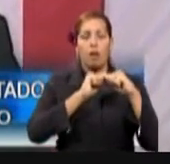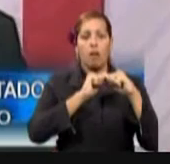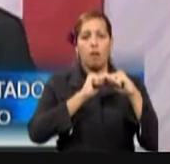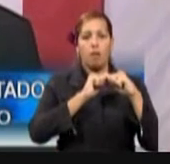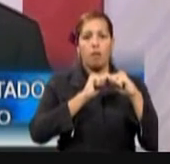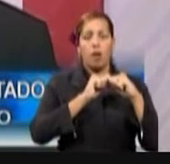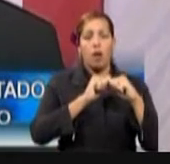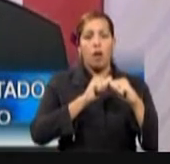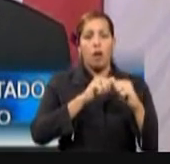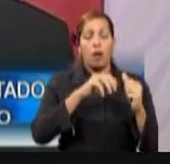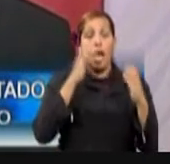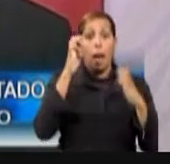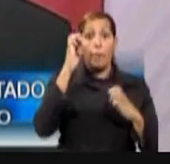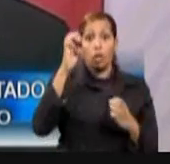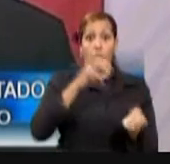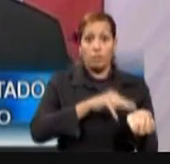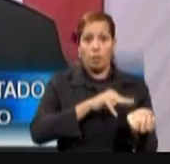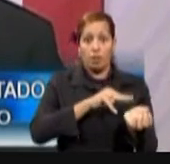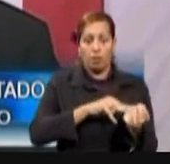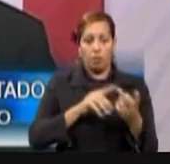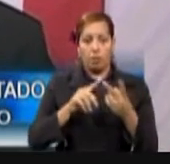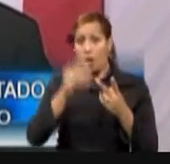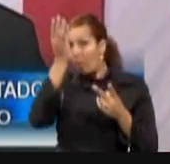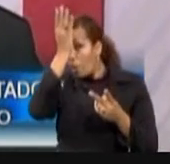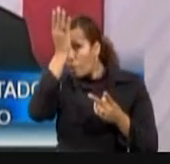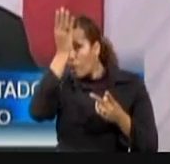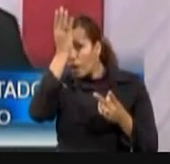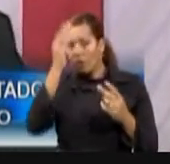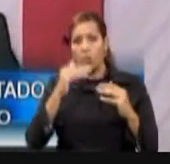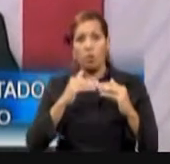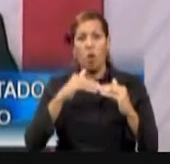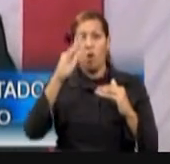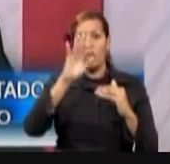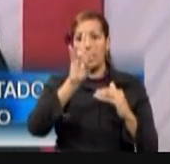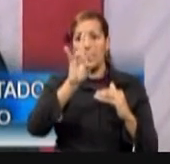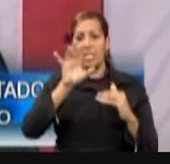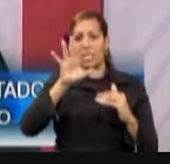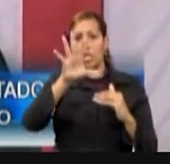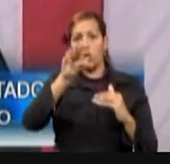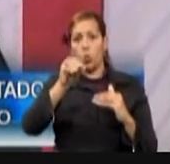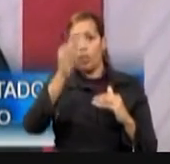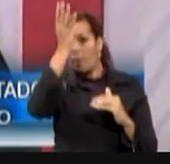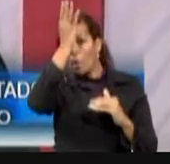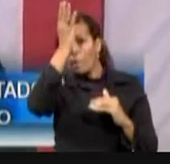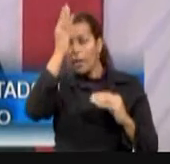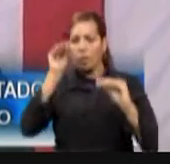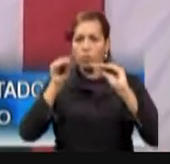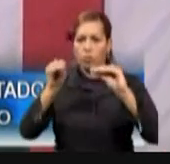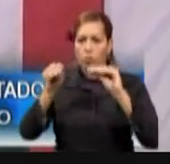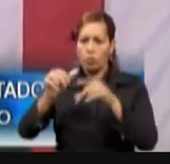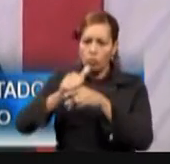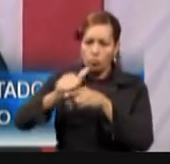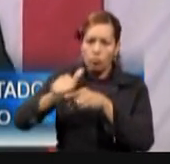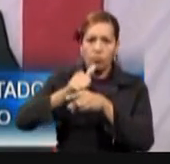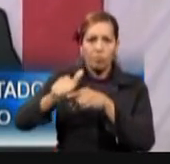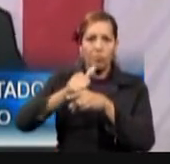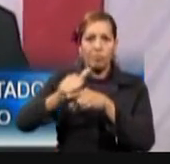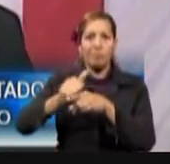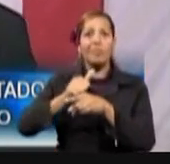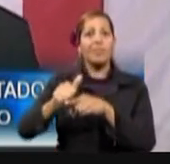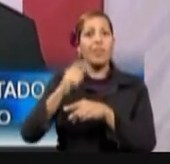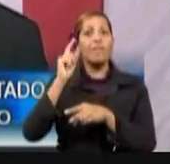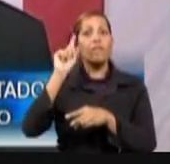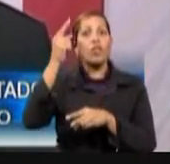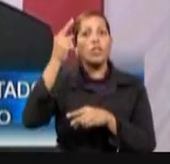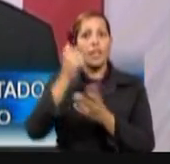Médicas y el Cuerpo de Bomberos habremos adiestrado a más de 750 bomberos como first responders y